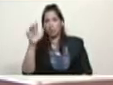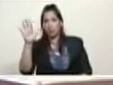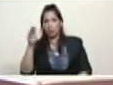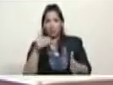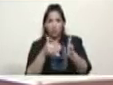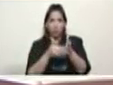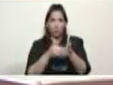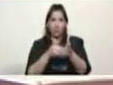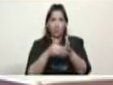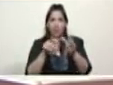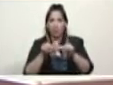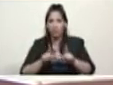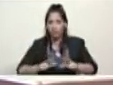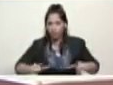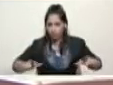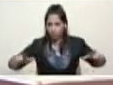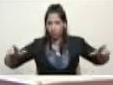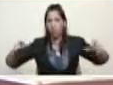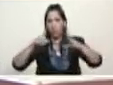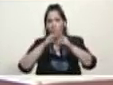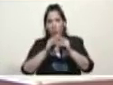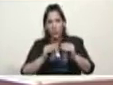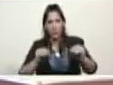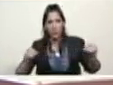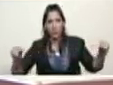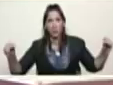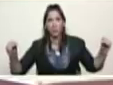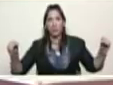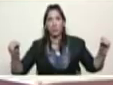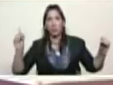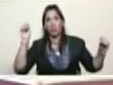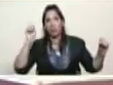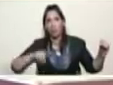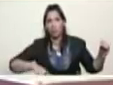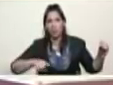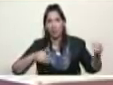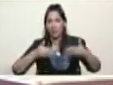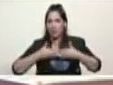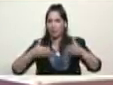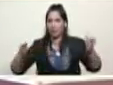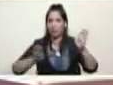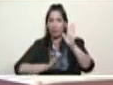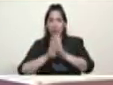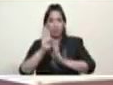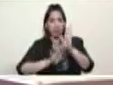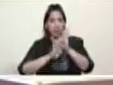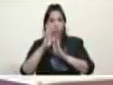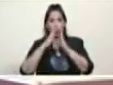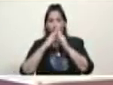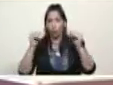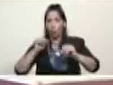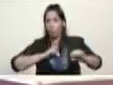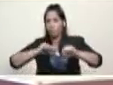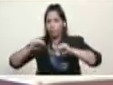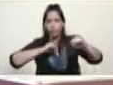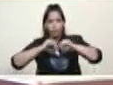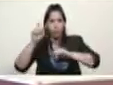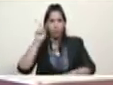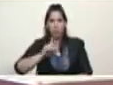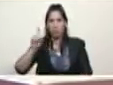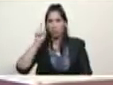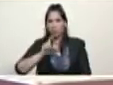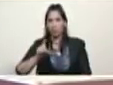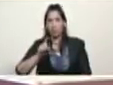hectáreas y además para garantizar el desarrollo de toda la logística que necesita